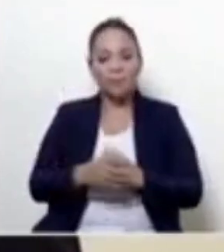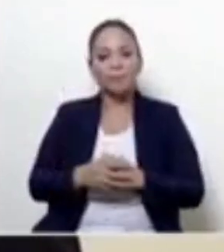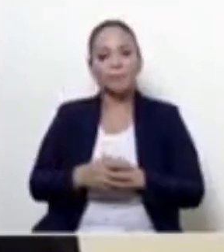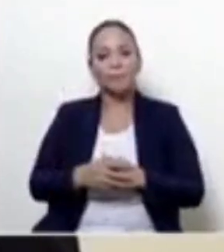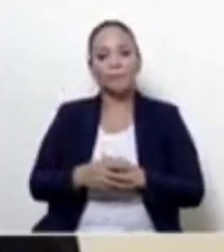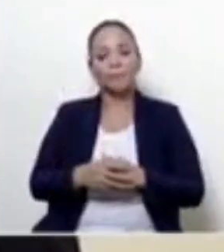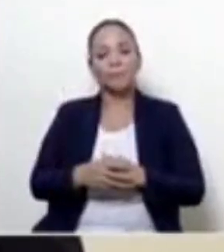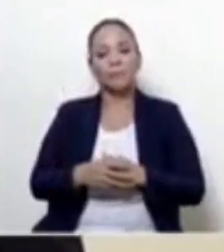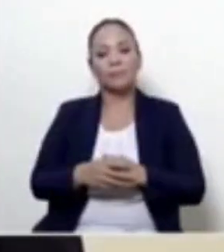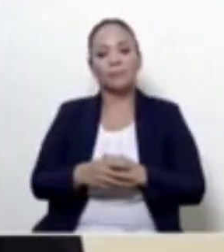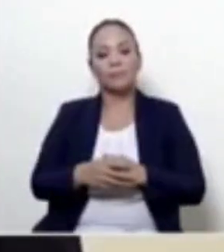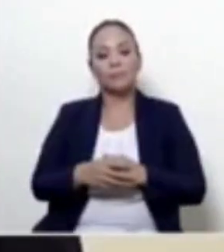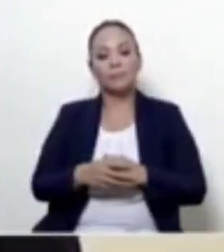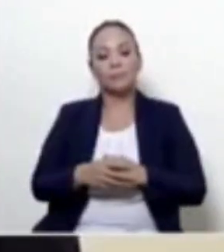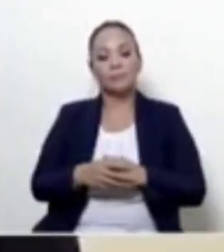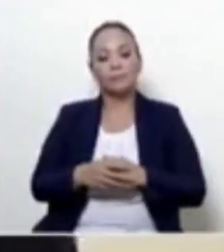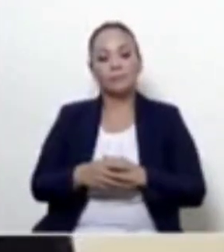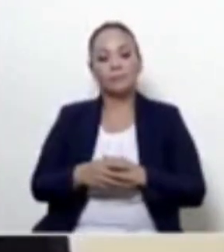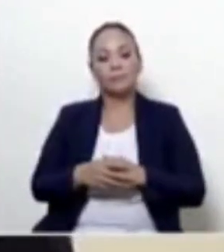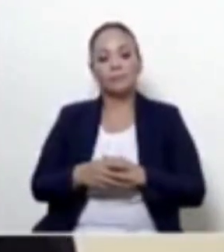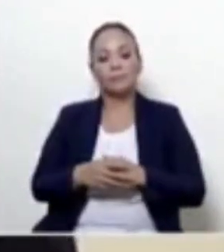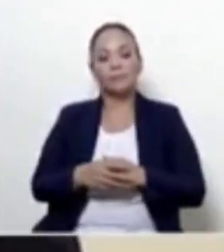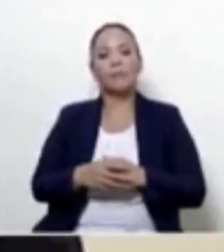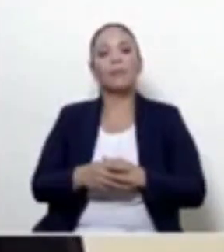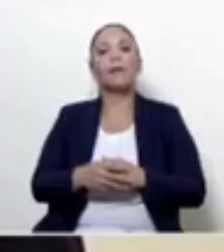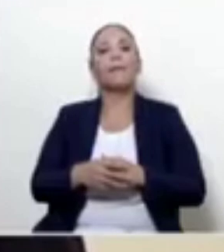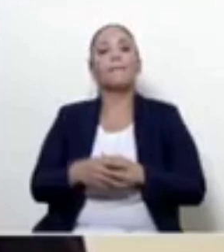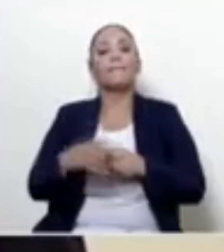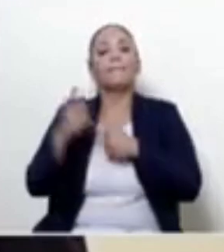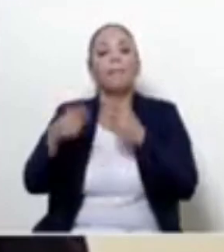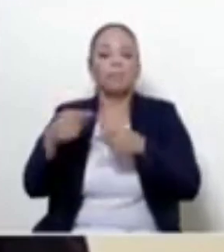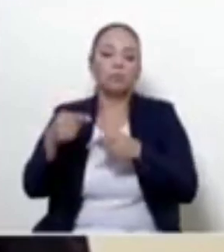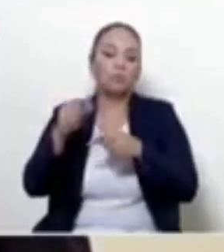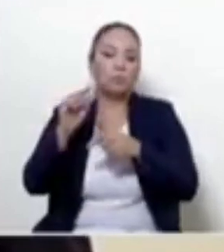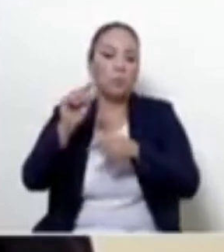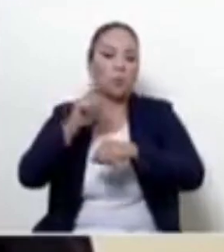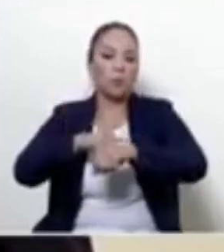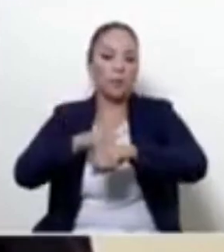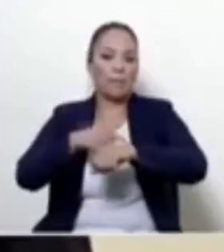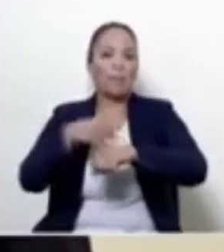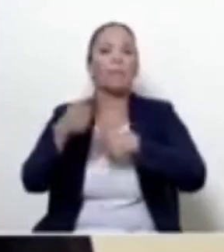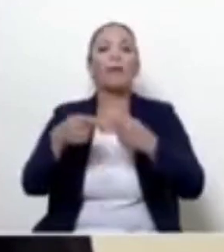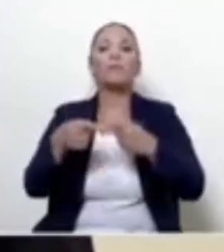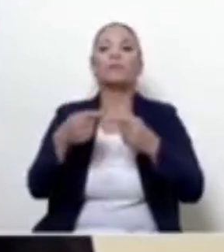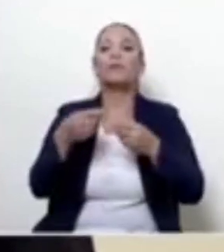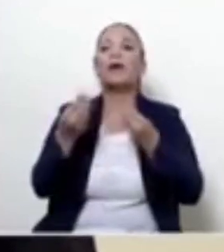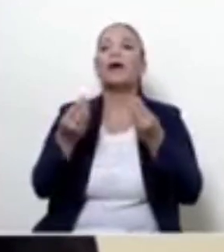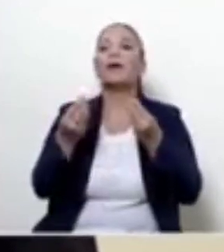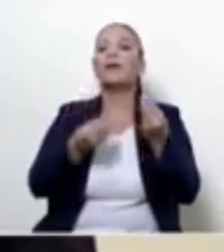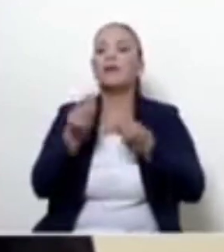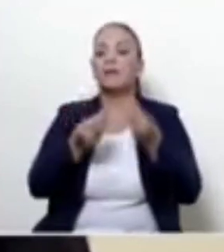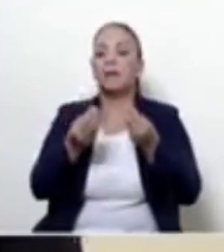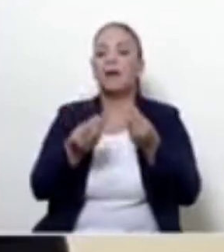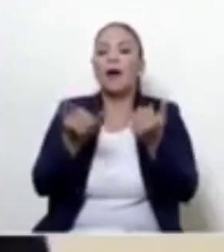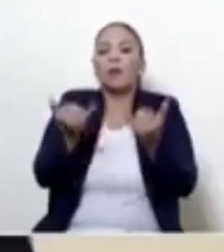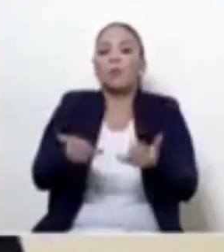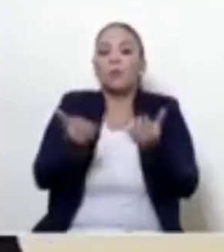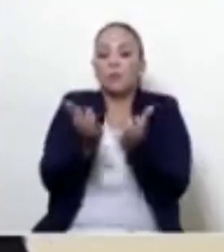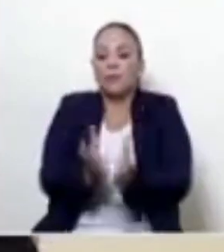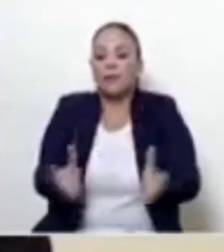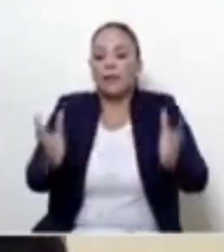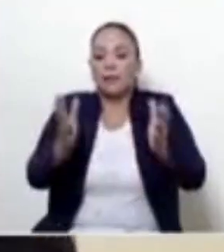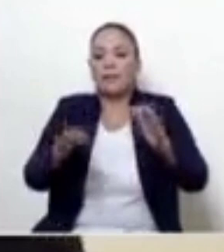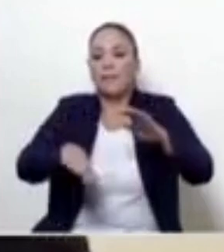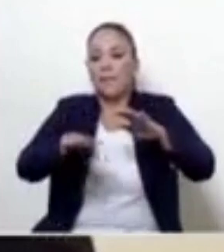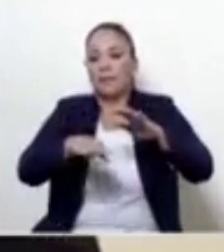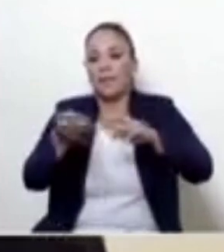muy, digamos, dentro de muy poco. Vamos a tener la actualización de la canasta básica tributaria que